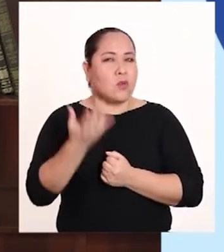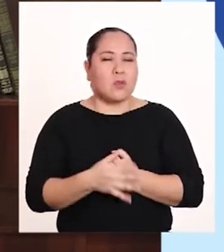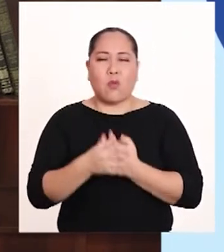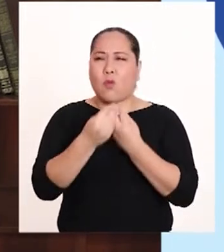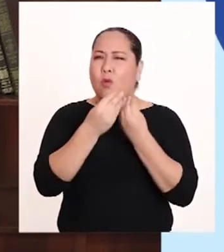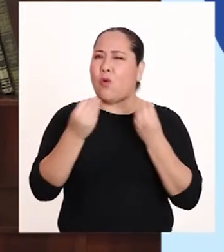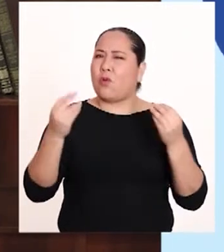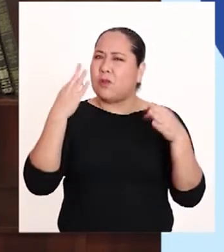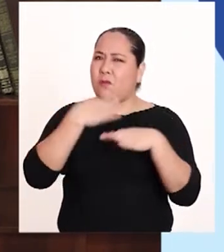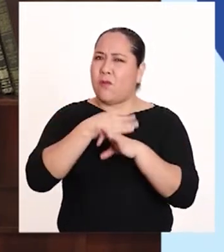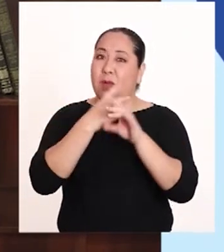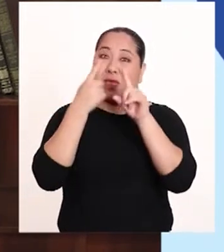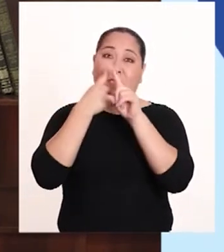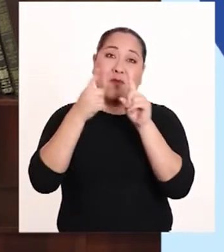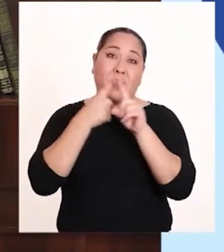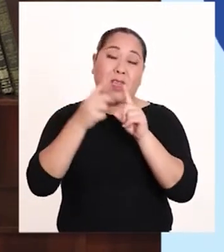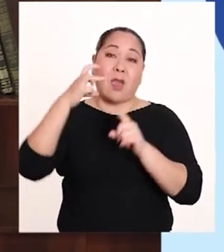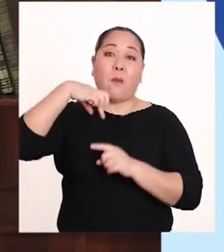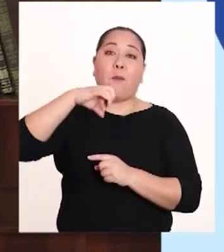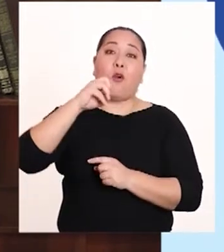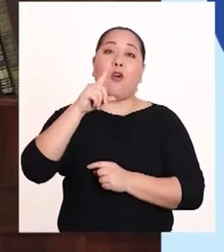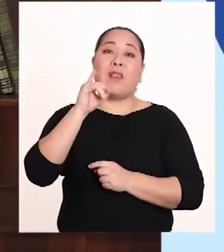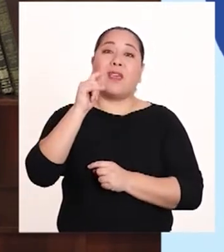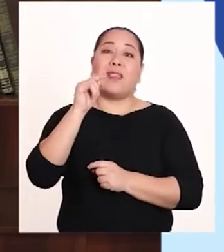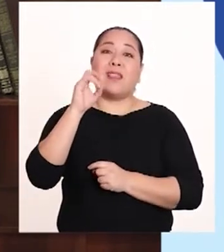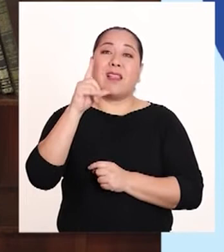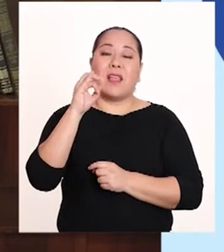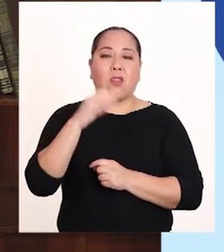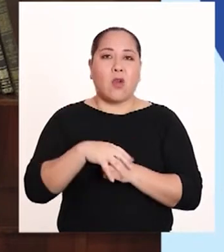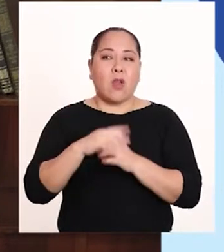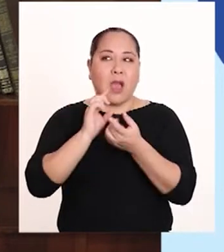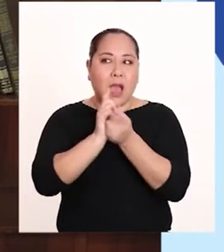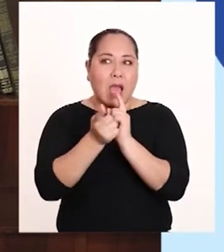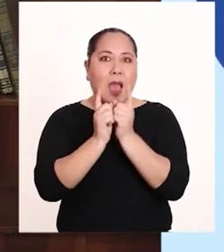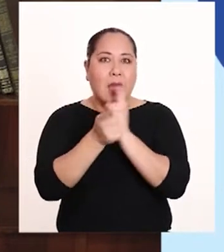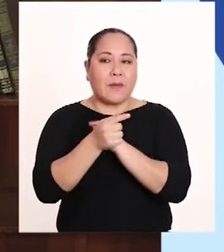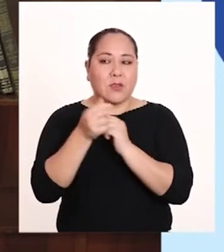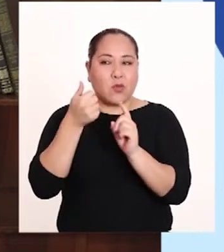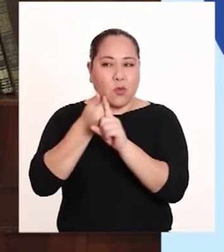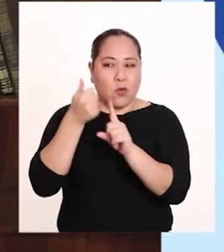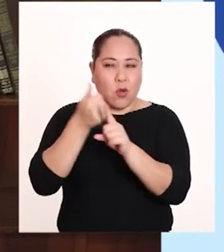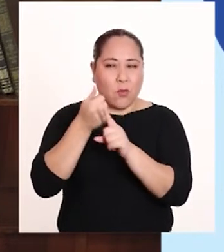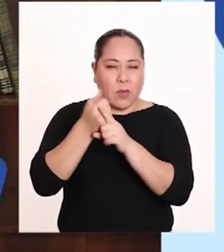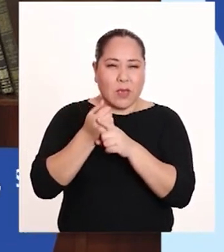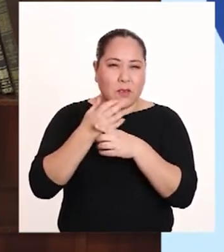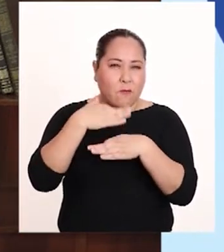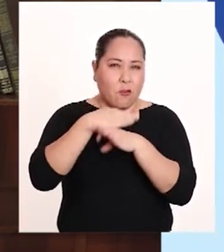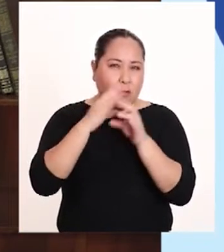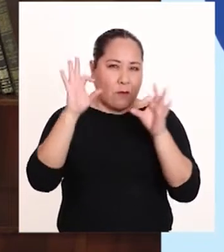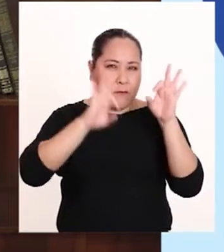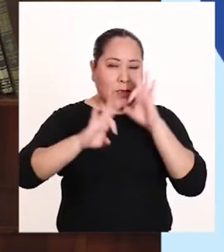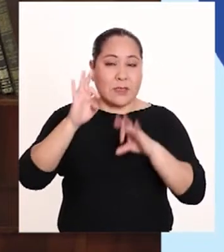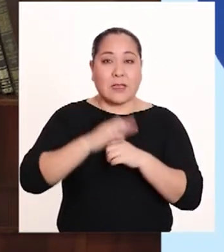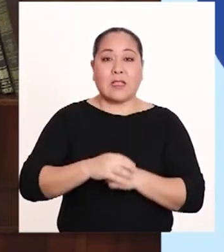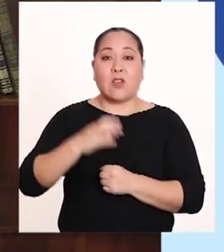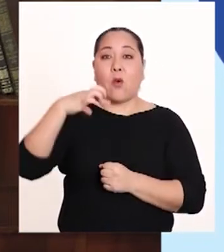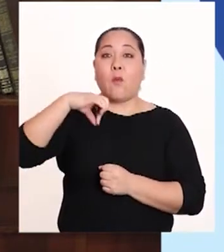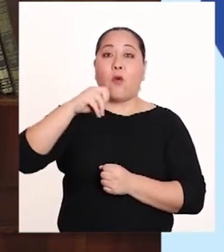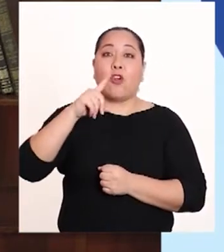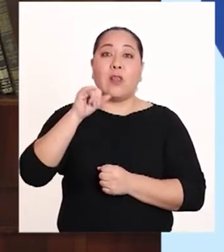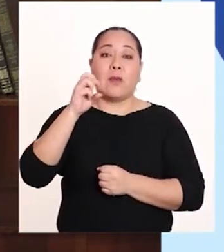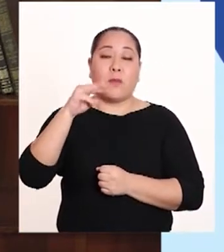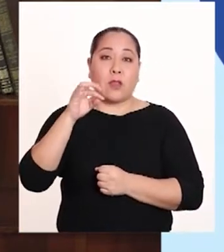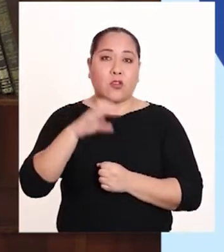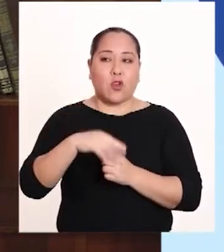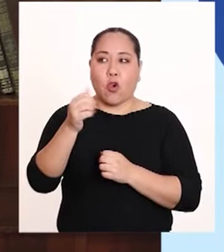conocen muchas formas distintas de polietileno que varían mucho en sus propiedades físicas. Los polímeros